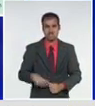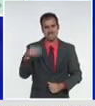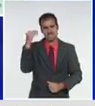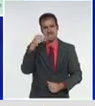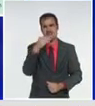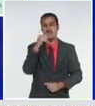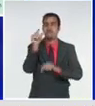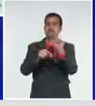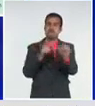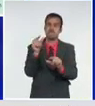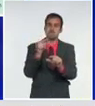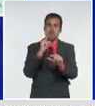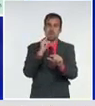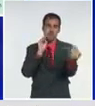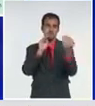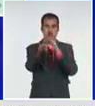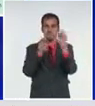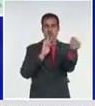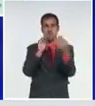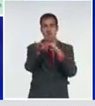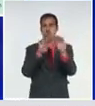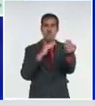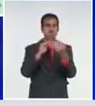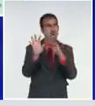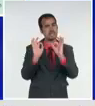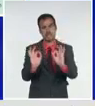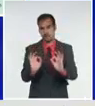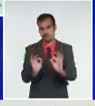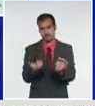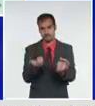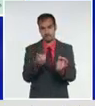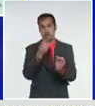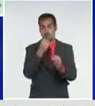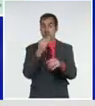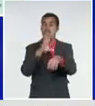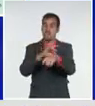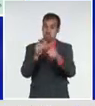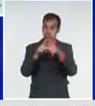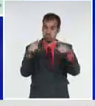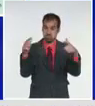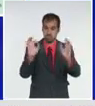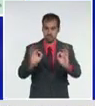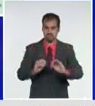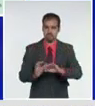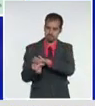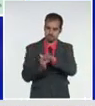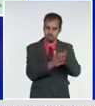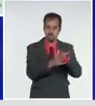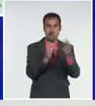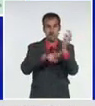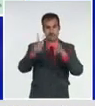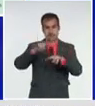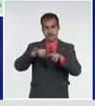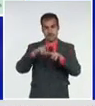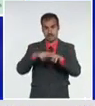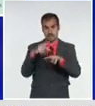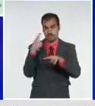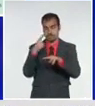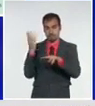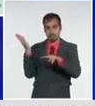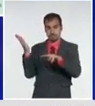en este territorio. La Habana, si bien tenemos que reconocer que ayer,